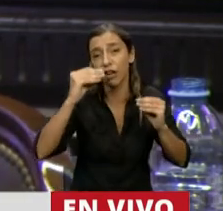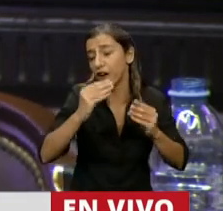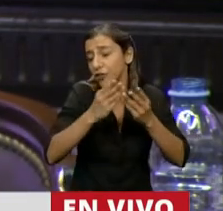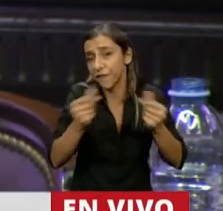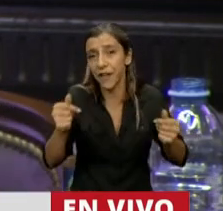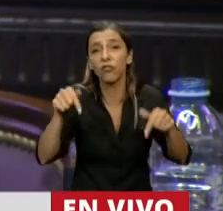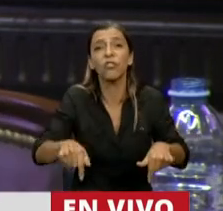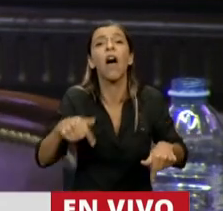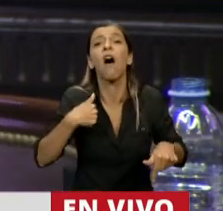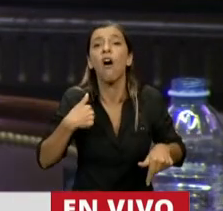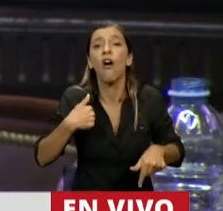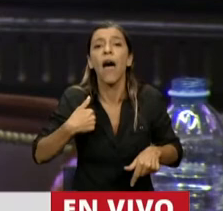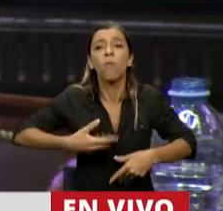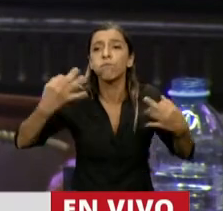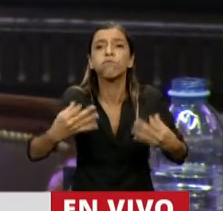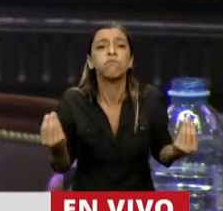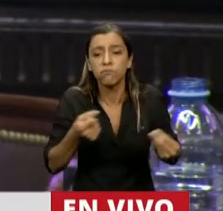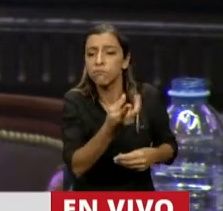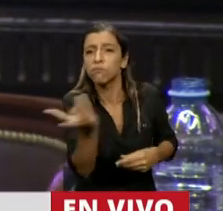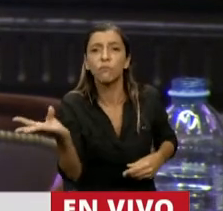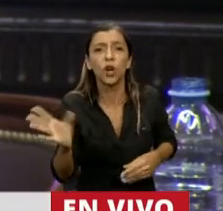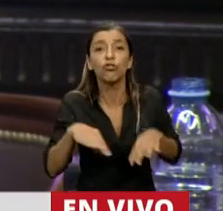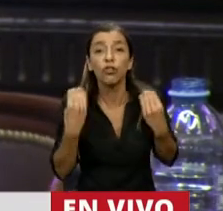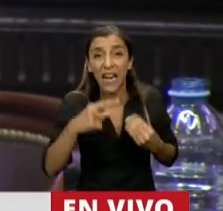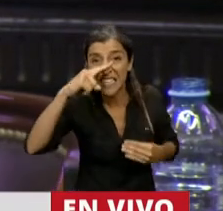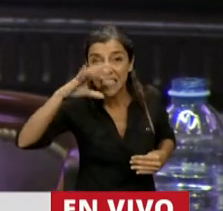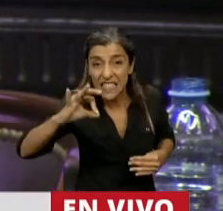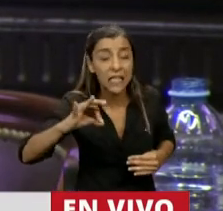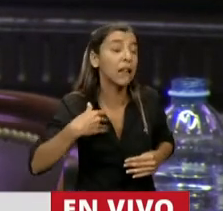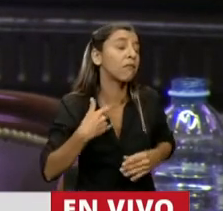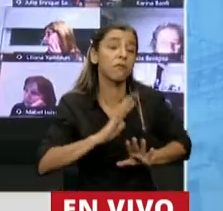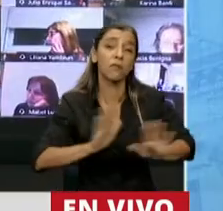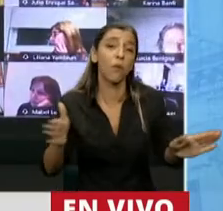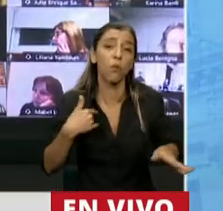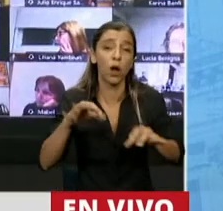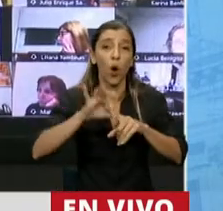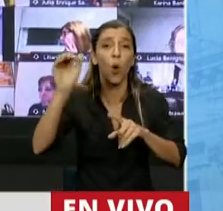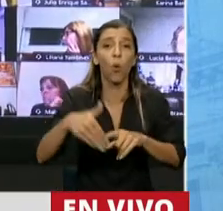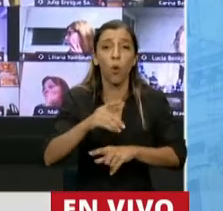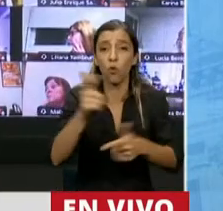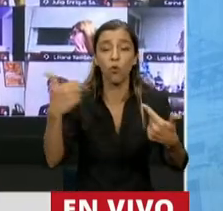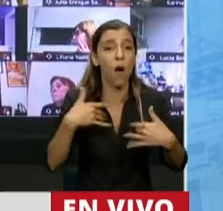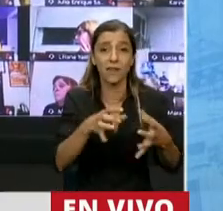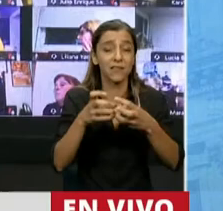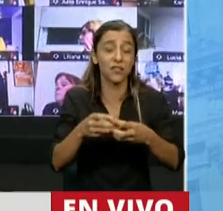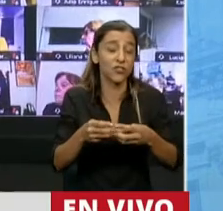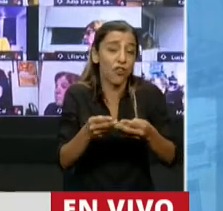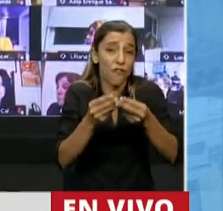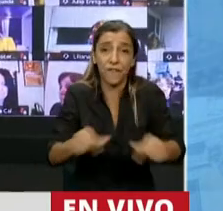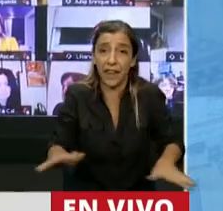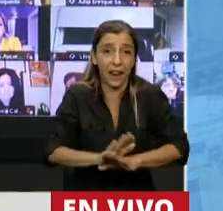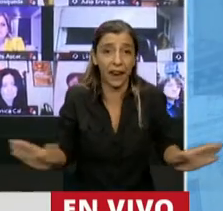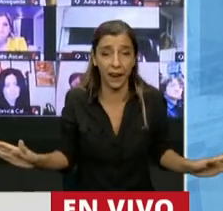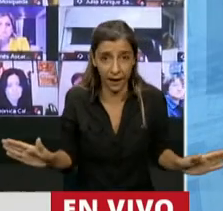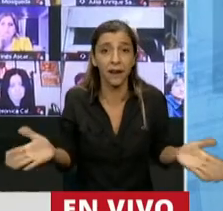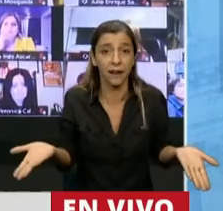somos? ¿70? Bueno, muchachos, lo vamos porque esta decisión cayó. No hay quórum. Esta decisión no existe. Esta decisión no existe. Es nula de unidad absoluta, insalable.